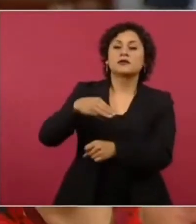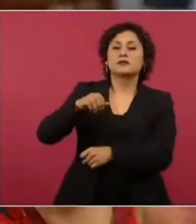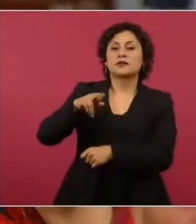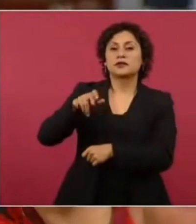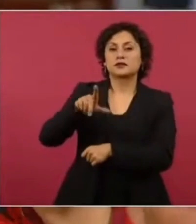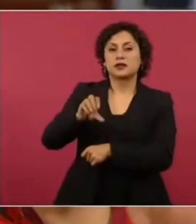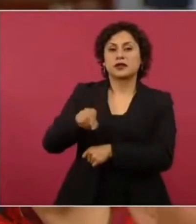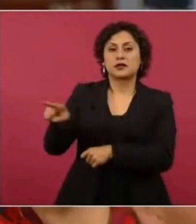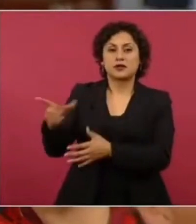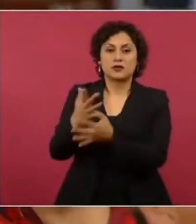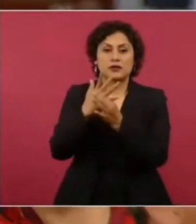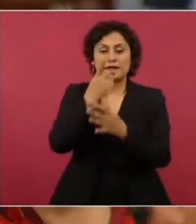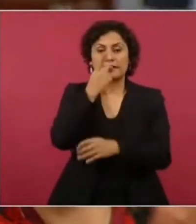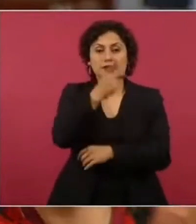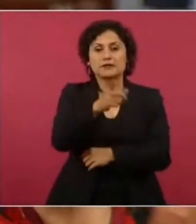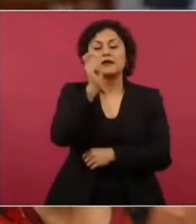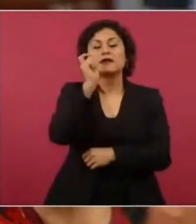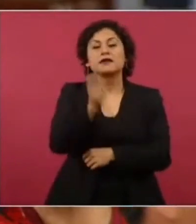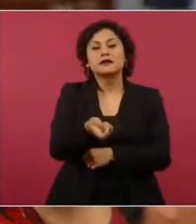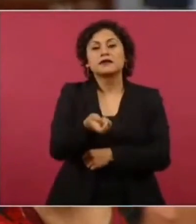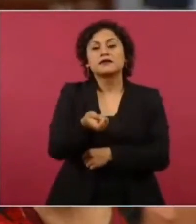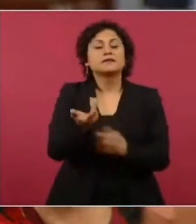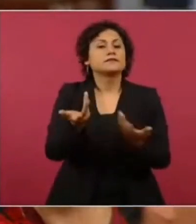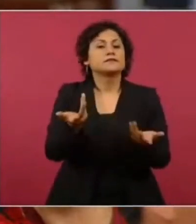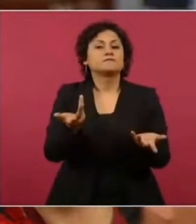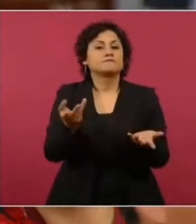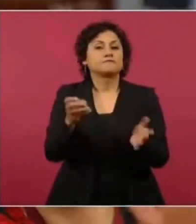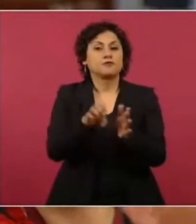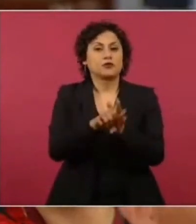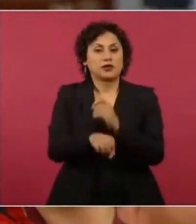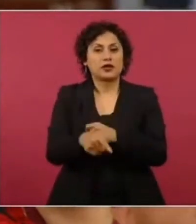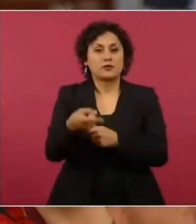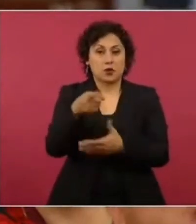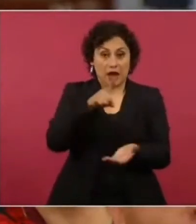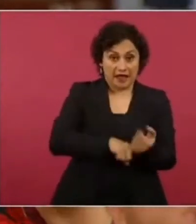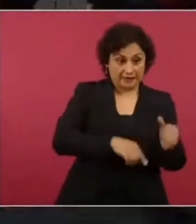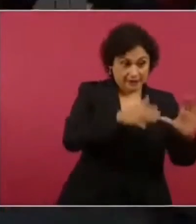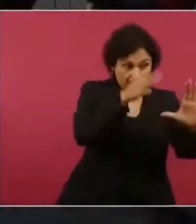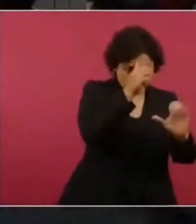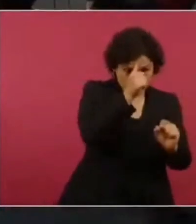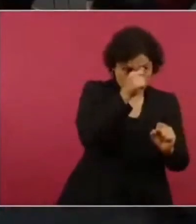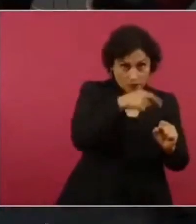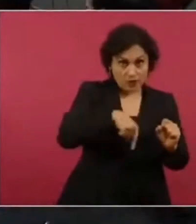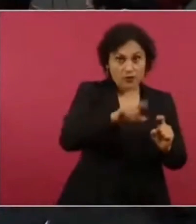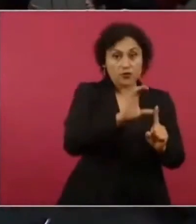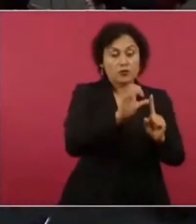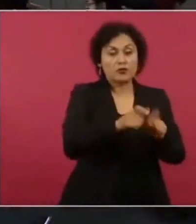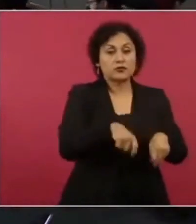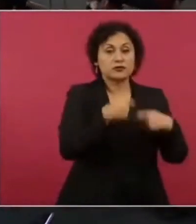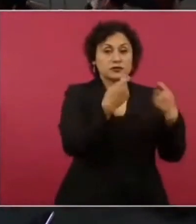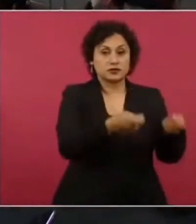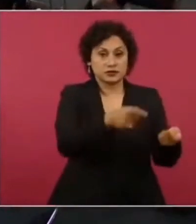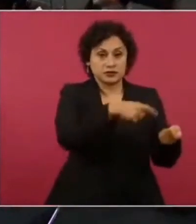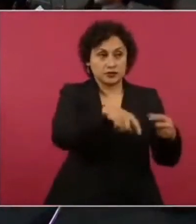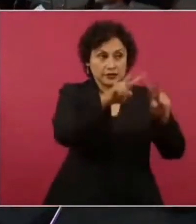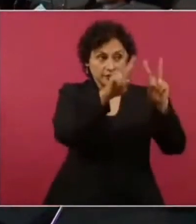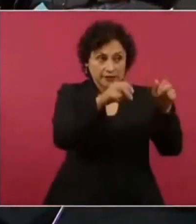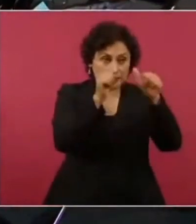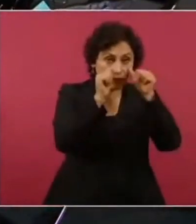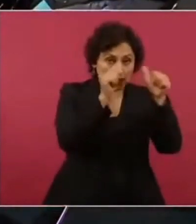respondía que, a pesar de que se hubiera dado este acuerdo interno para que una comisión se encargará de este tema,